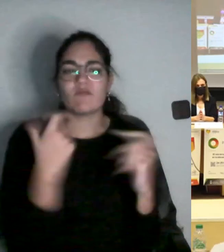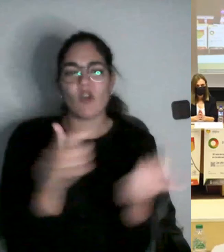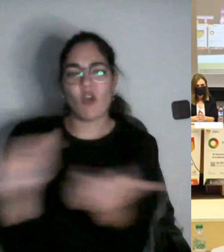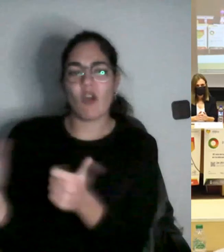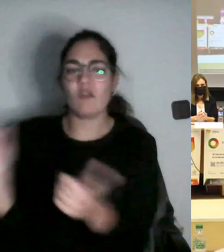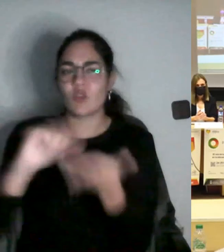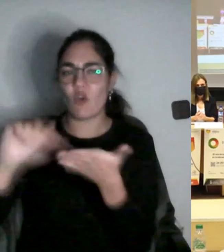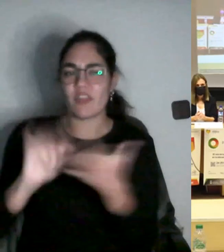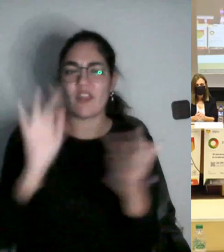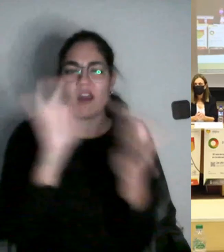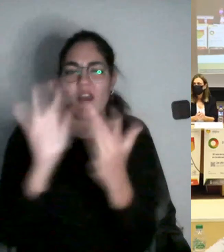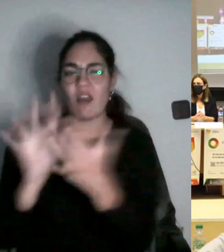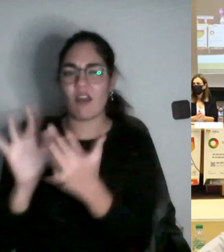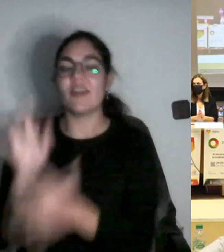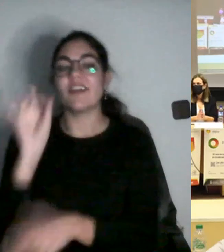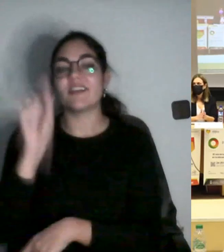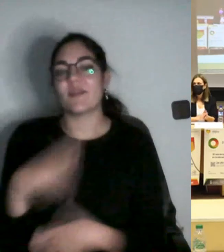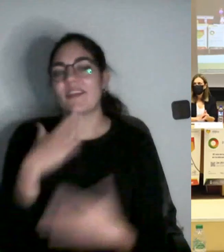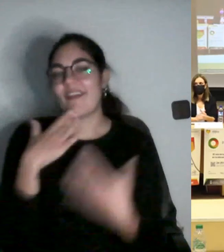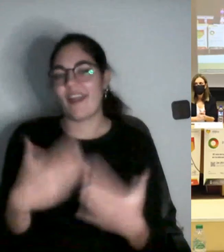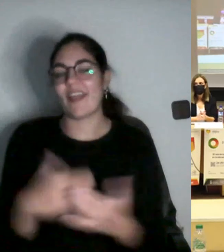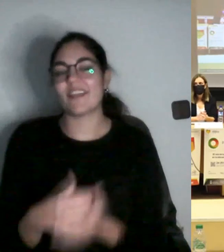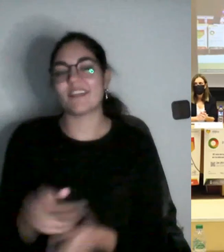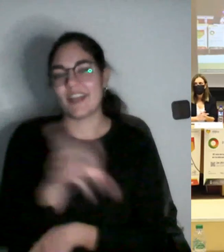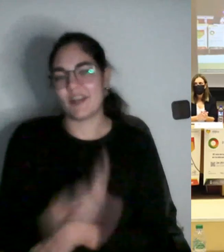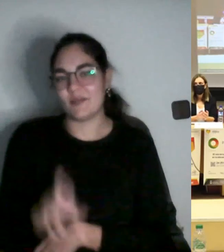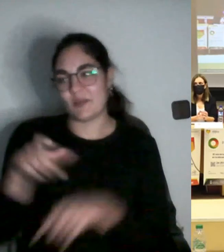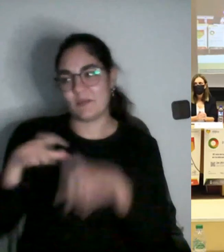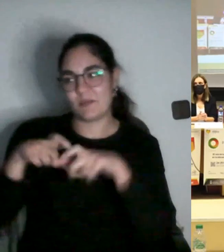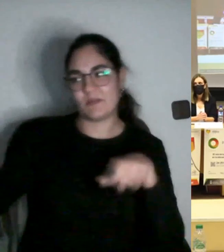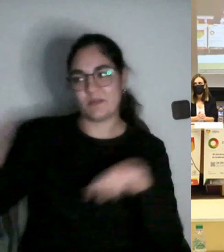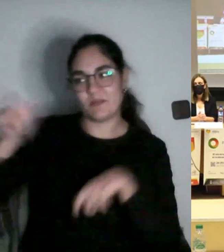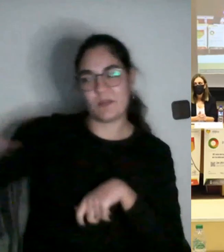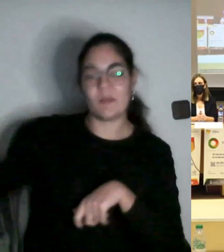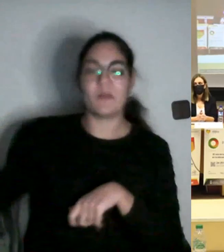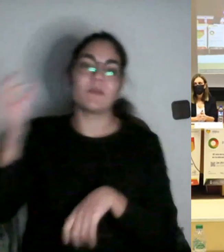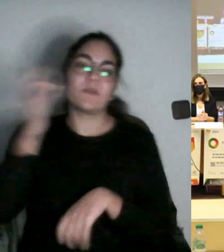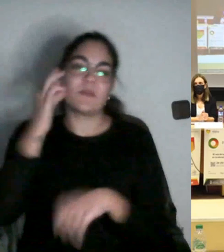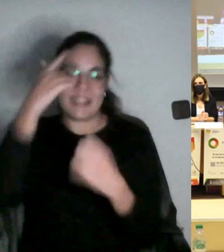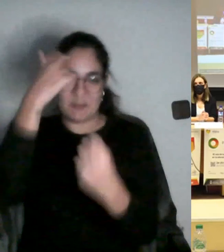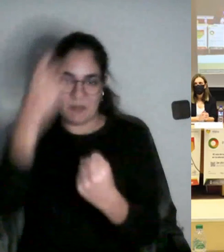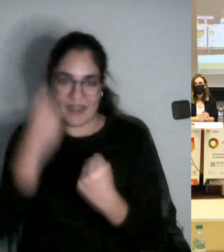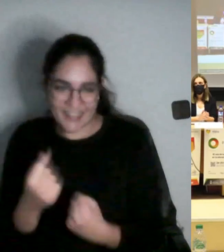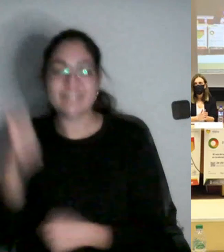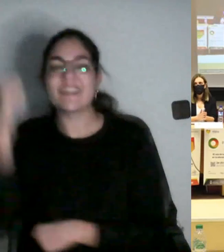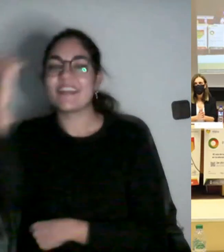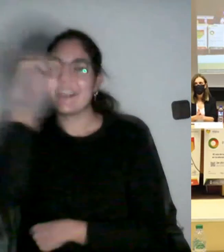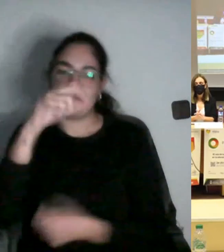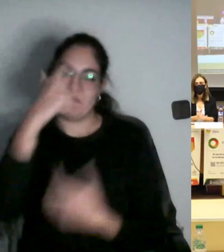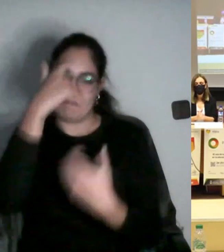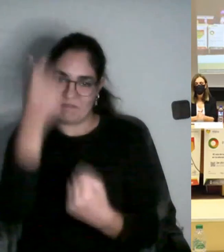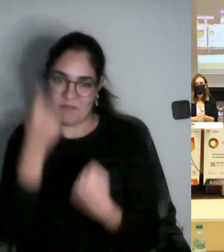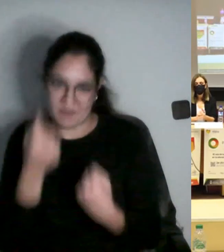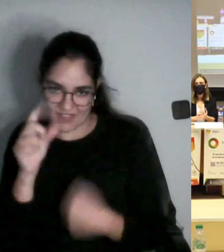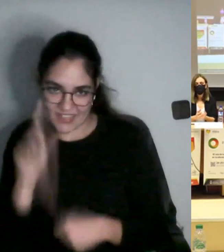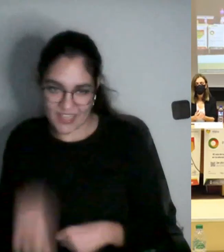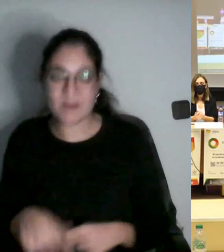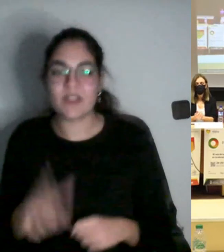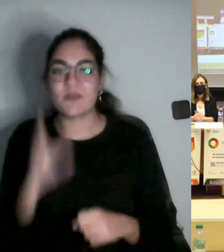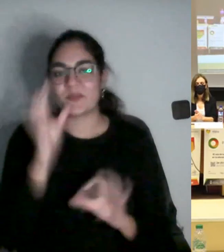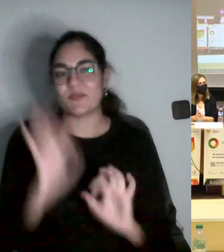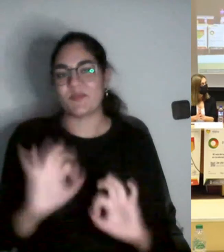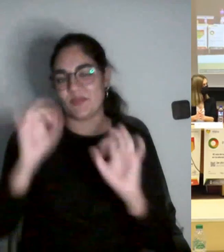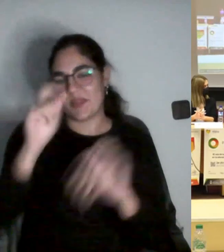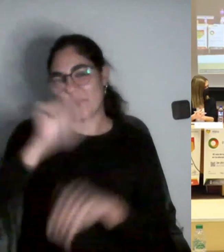todo pues dar dar las gracias repito a estas expertas y expertos en estos temas y en estas oficinas ¿vale?